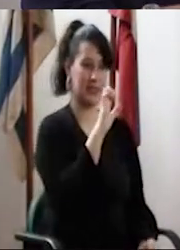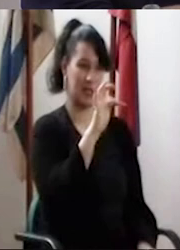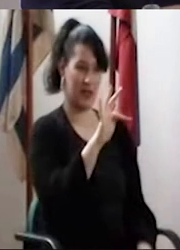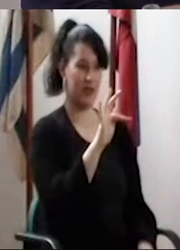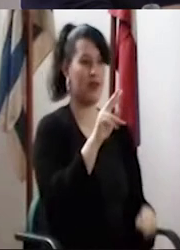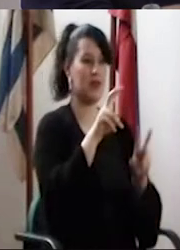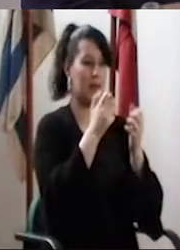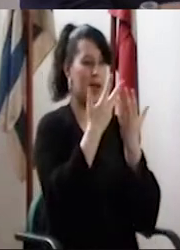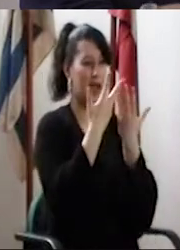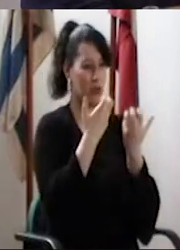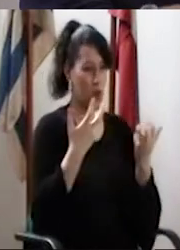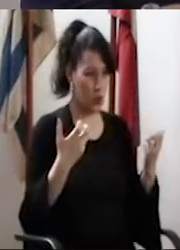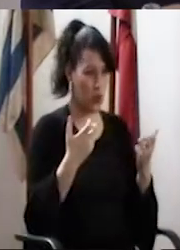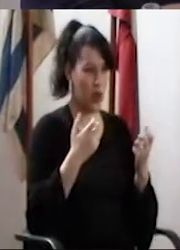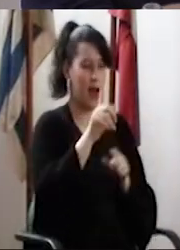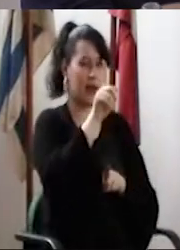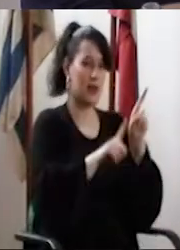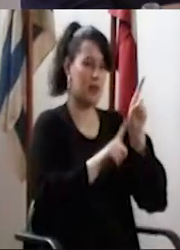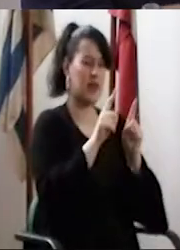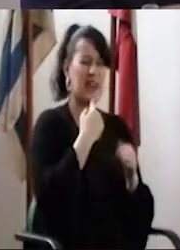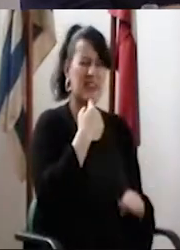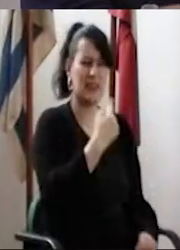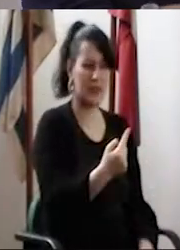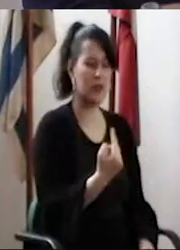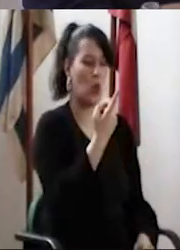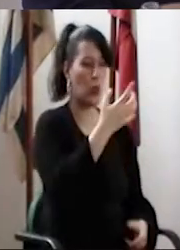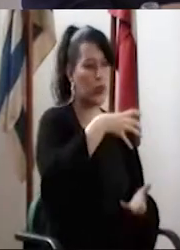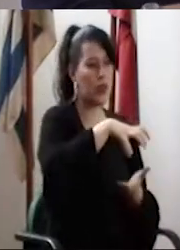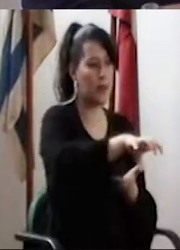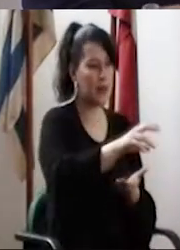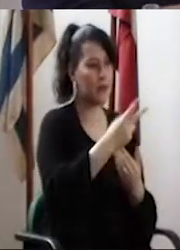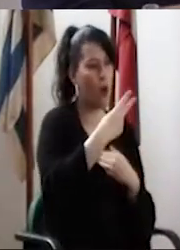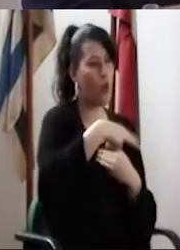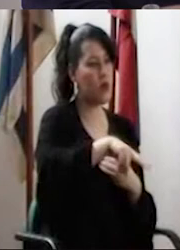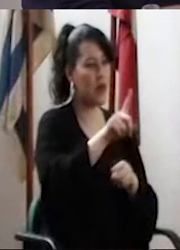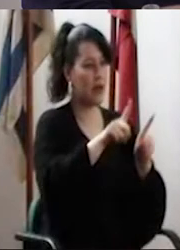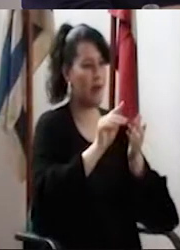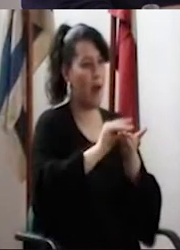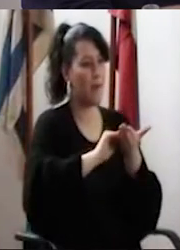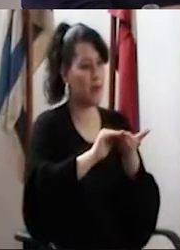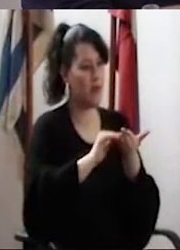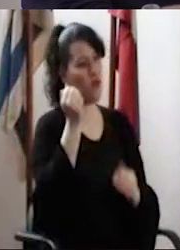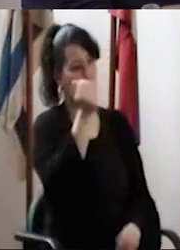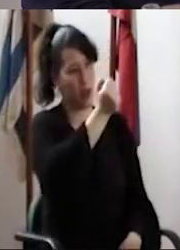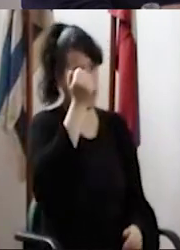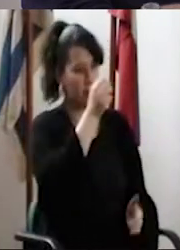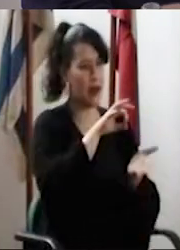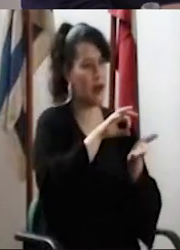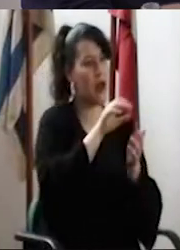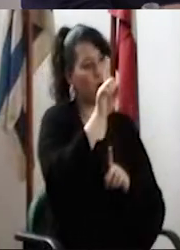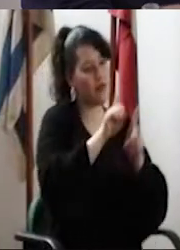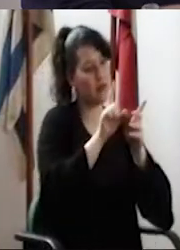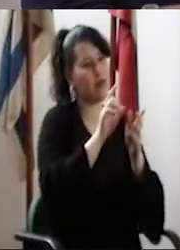ISEF, en lo que tiene que ver con la estructura académica. Y dice, un departamento es la unidad académica administrativa